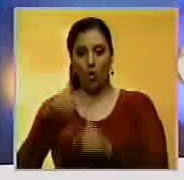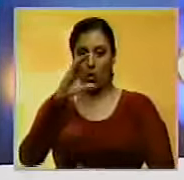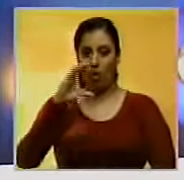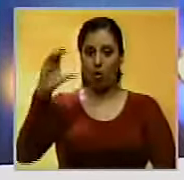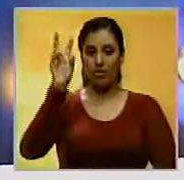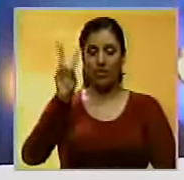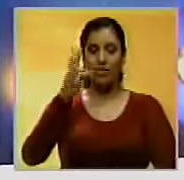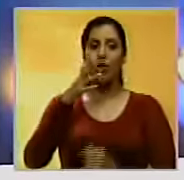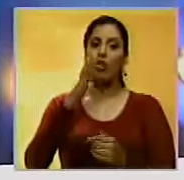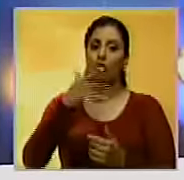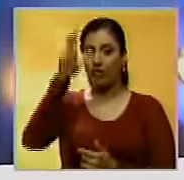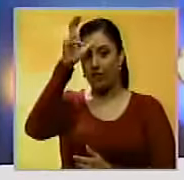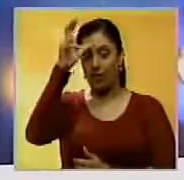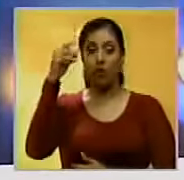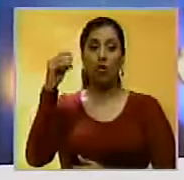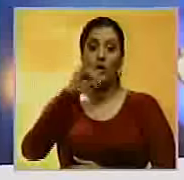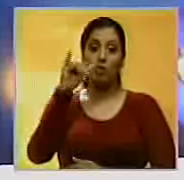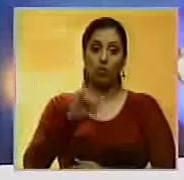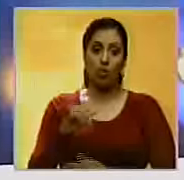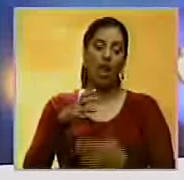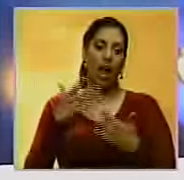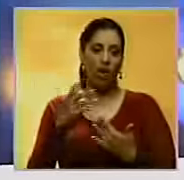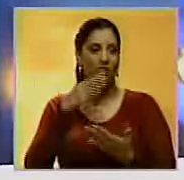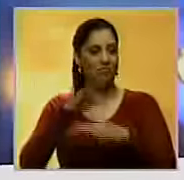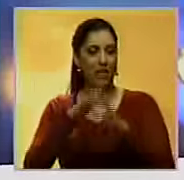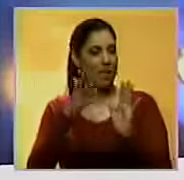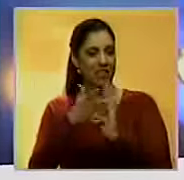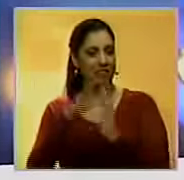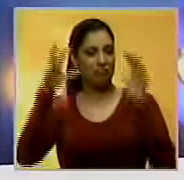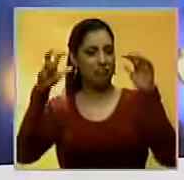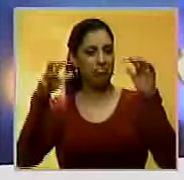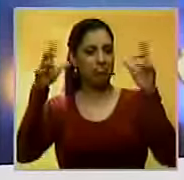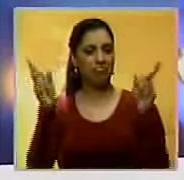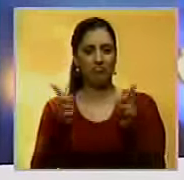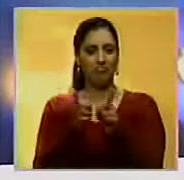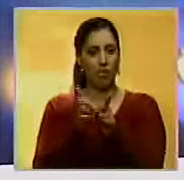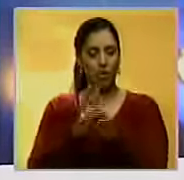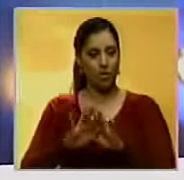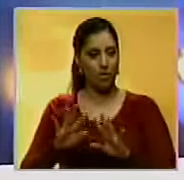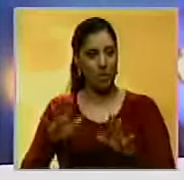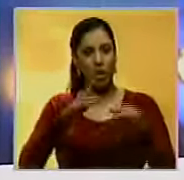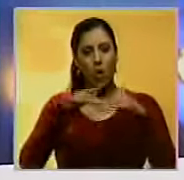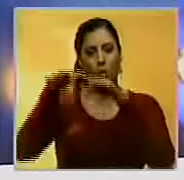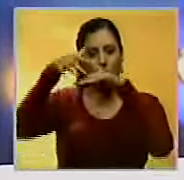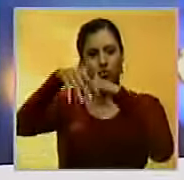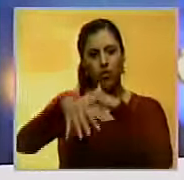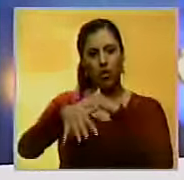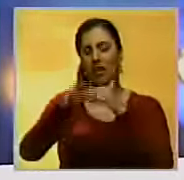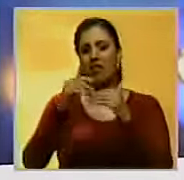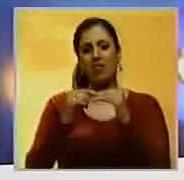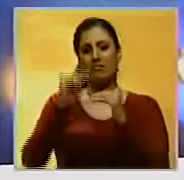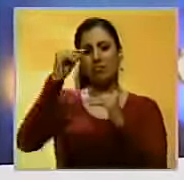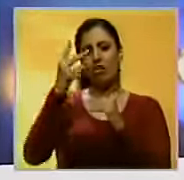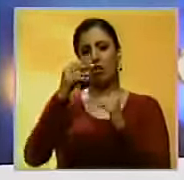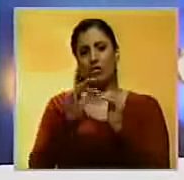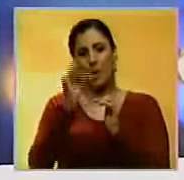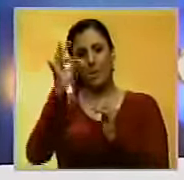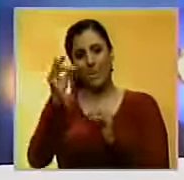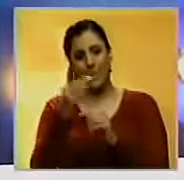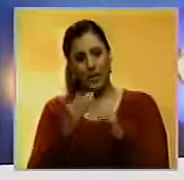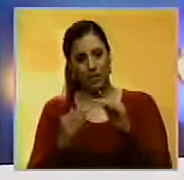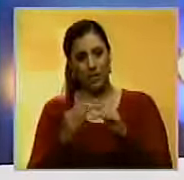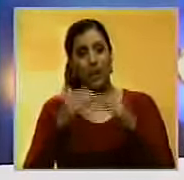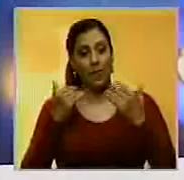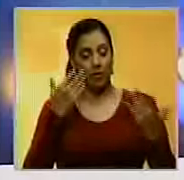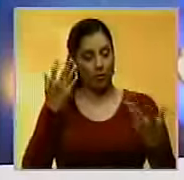venezolana en los estados Falcón y Zulia, por lo que sólo ocasionará precipitaciones intermitentes y olas que no superarán los 2 metros y medio de